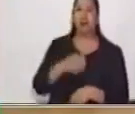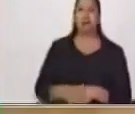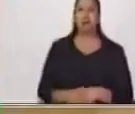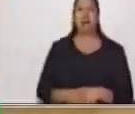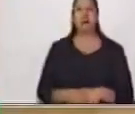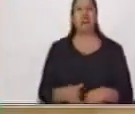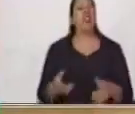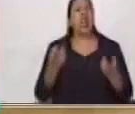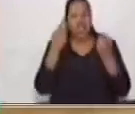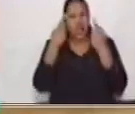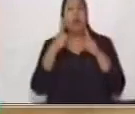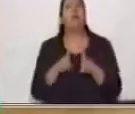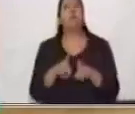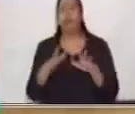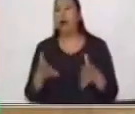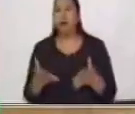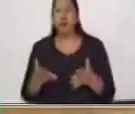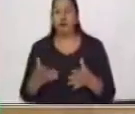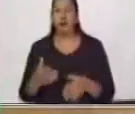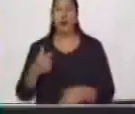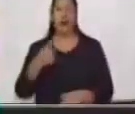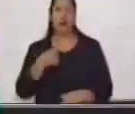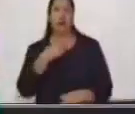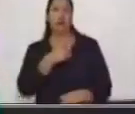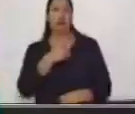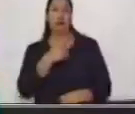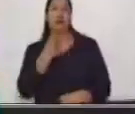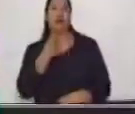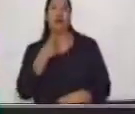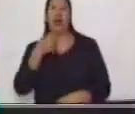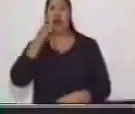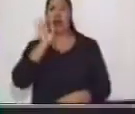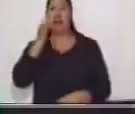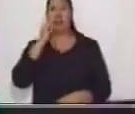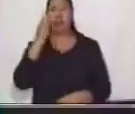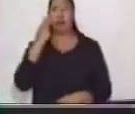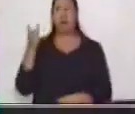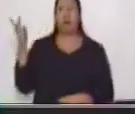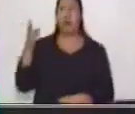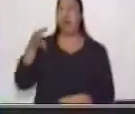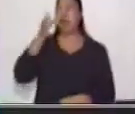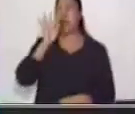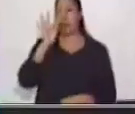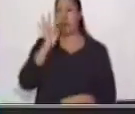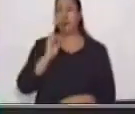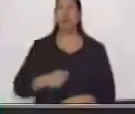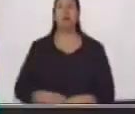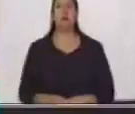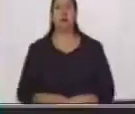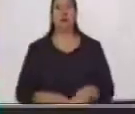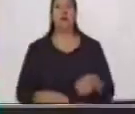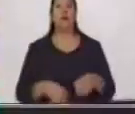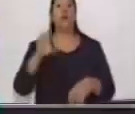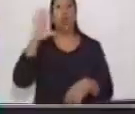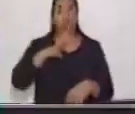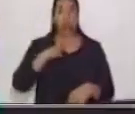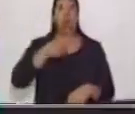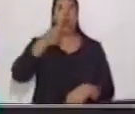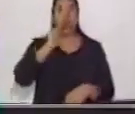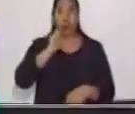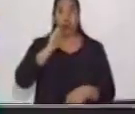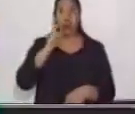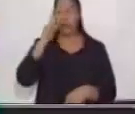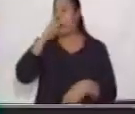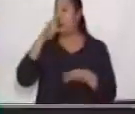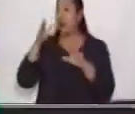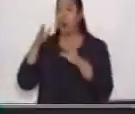café, lo primero que tengo que hacer en este proceso es ver si hay hecho café. Si sí hay café, lo caliento. Si no hay,